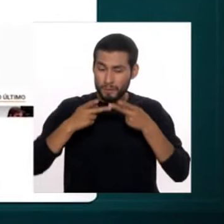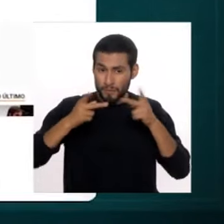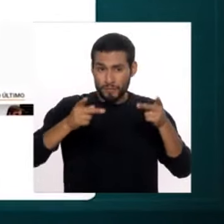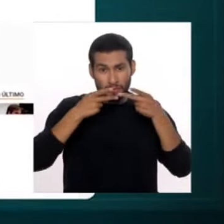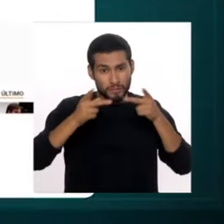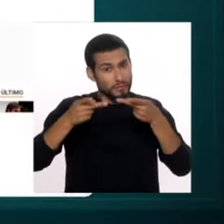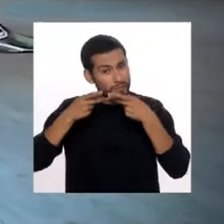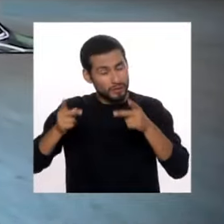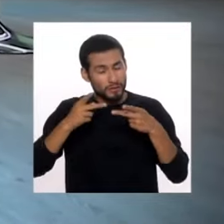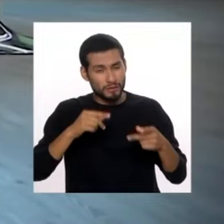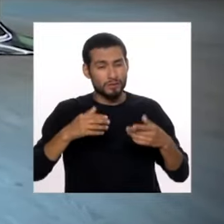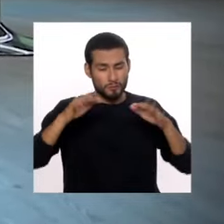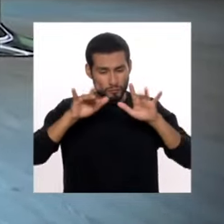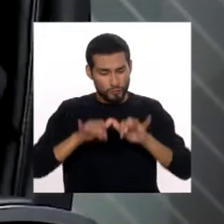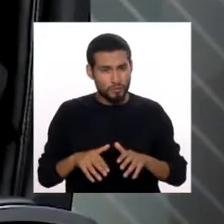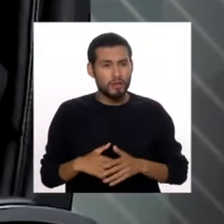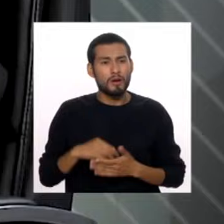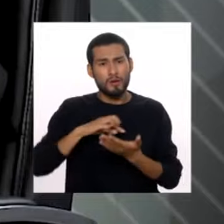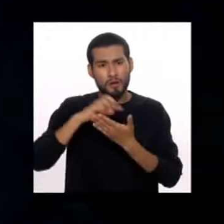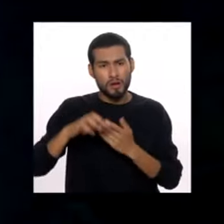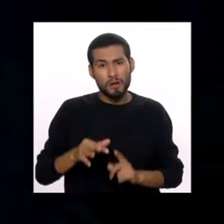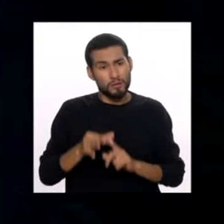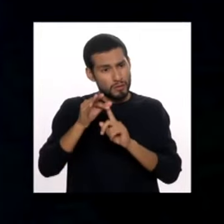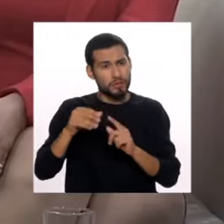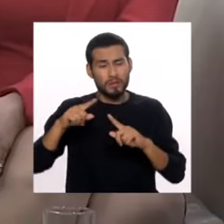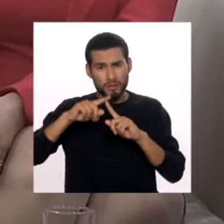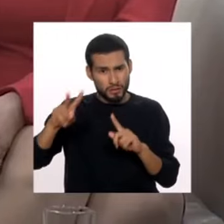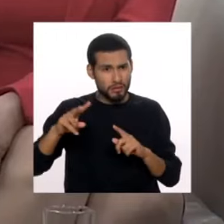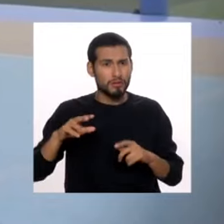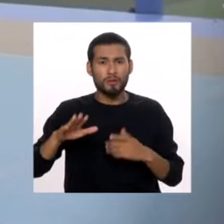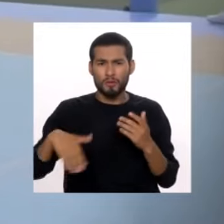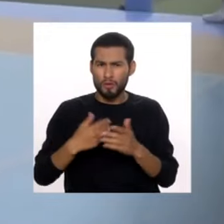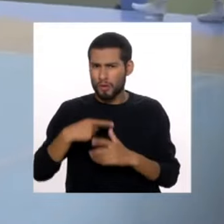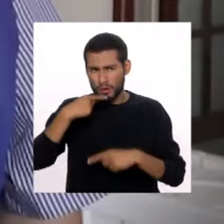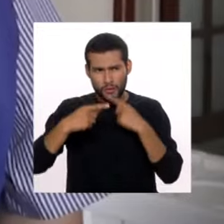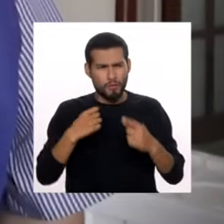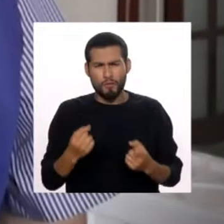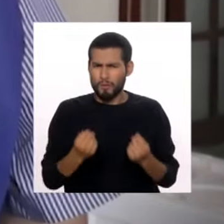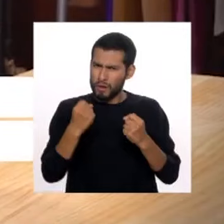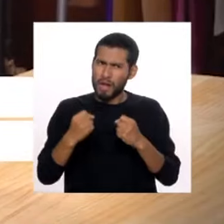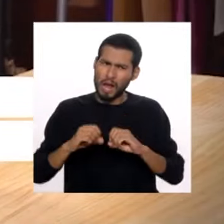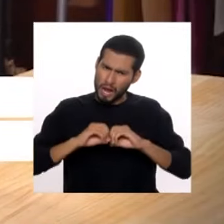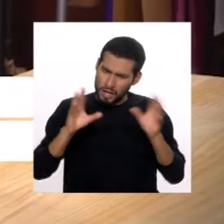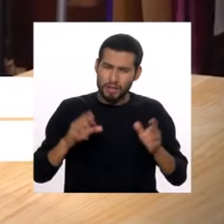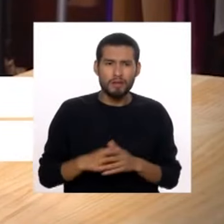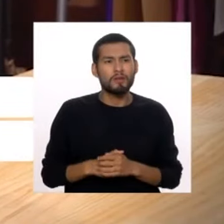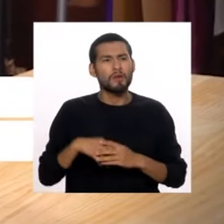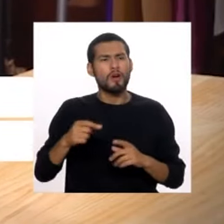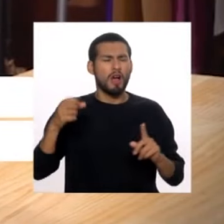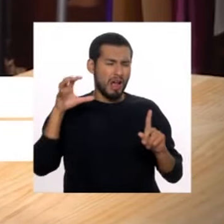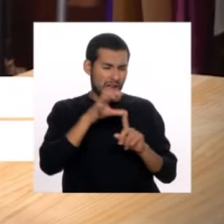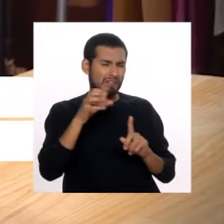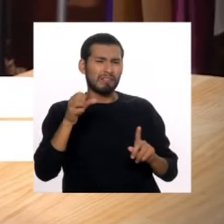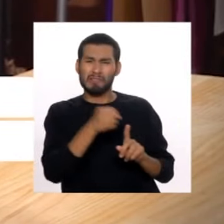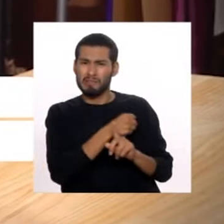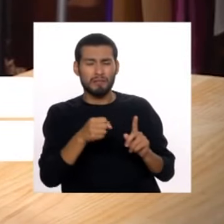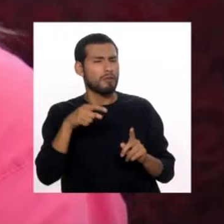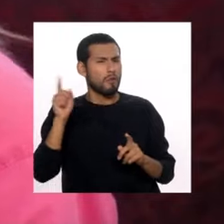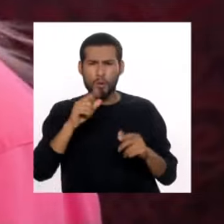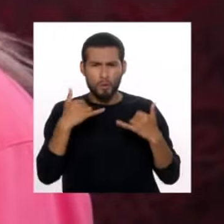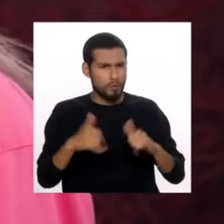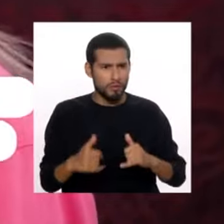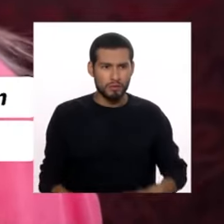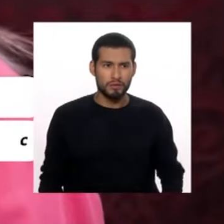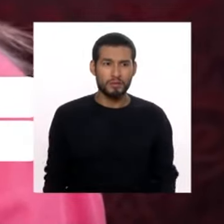y programas especializados de televisión. Lo dijimos fuerte y claro. El acoso escolar no es un juego.